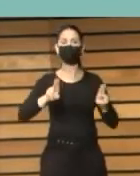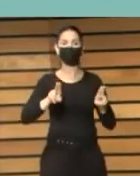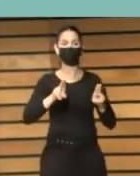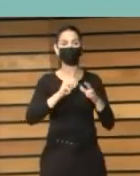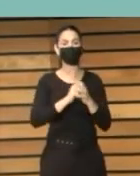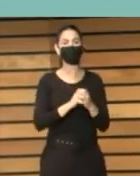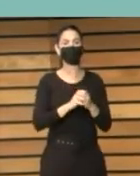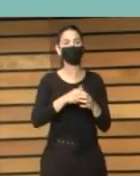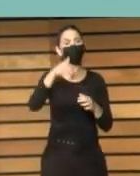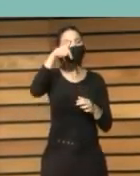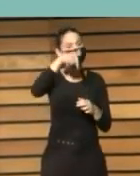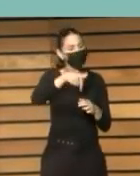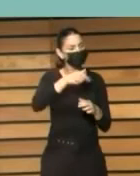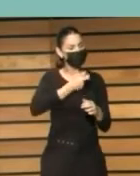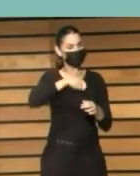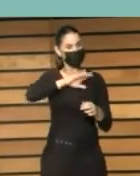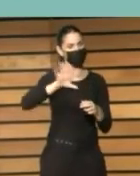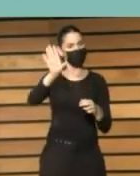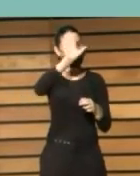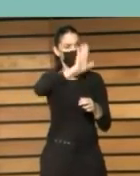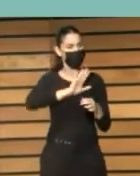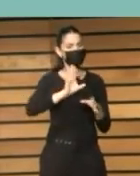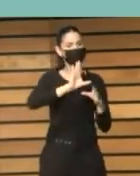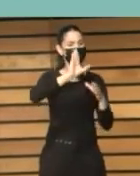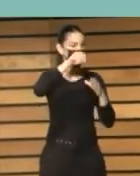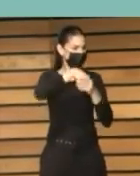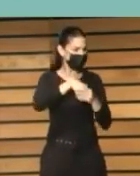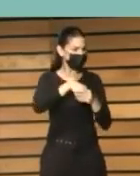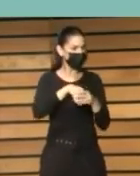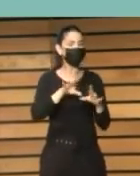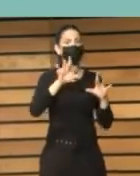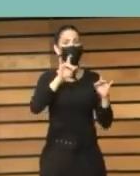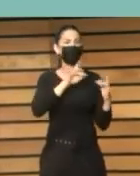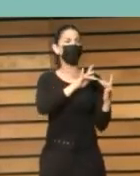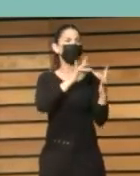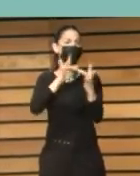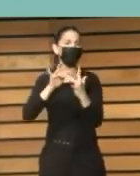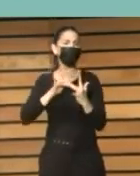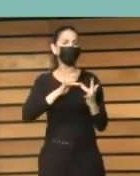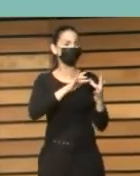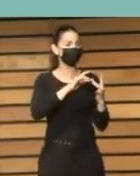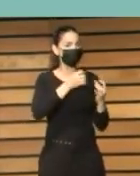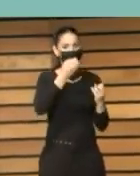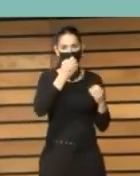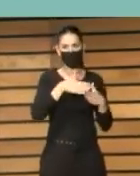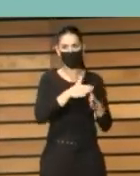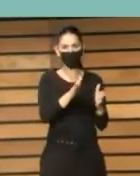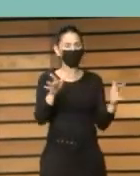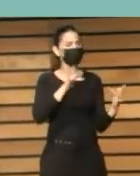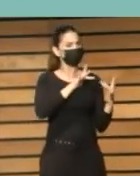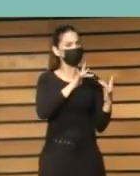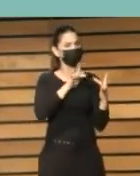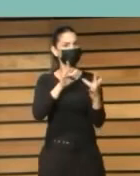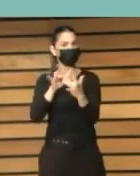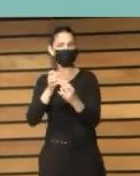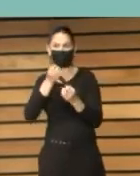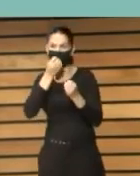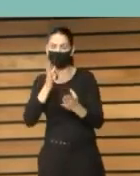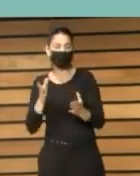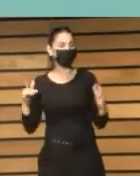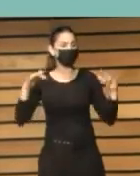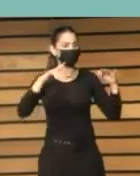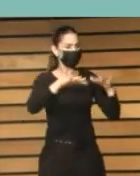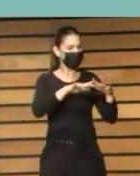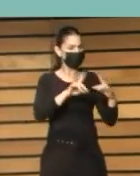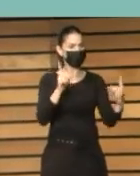en cuanto a las alianzas locales territoriales las bibliotecas siempre han sido y siguen siendo muy abiertas siguen siendo un espacio de encuentro por tanto